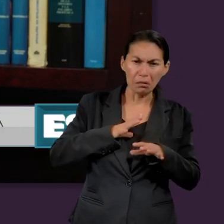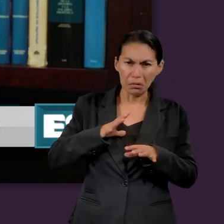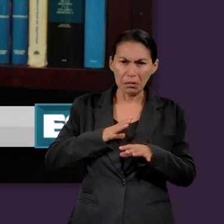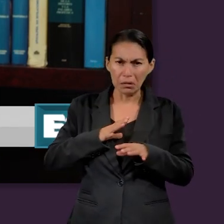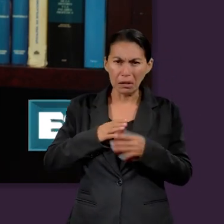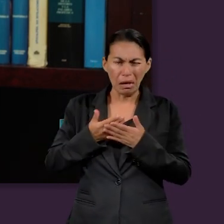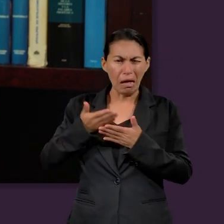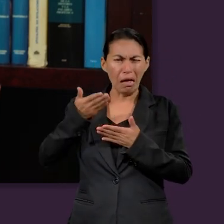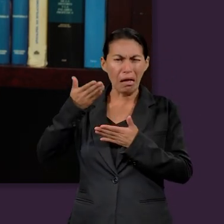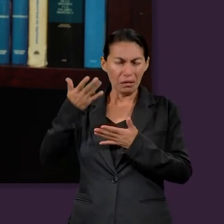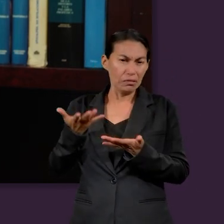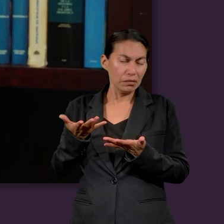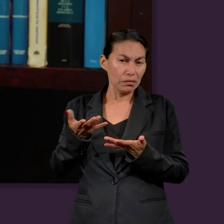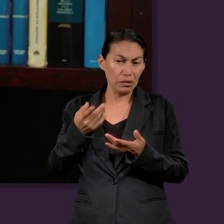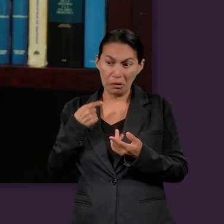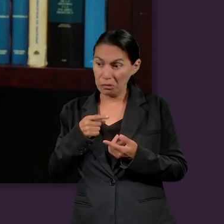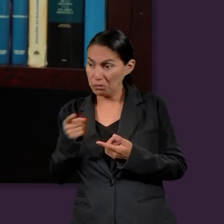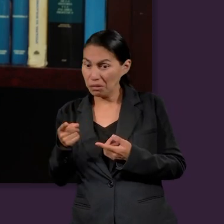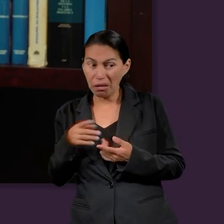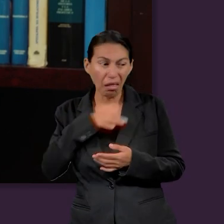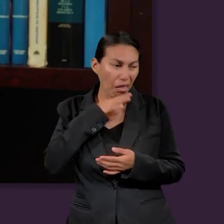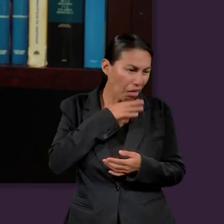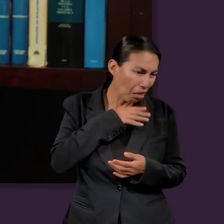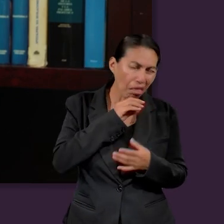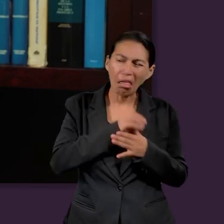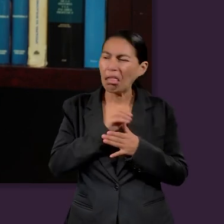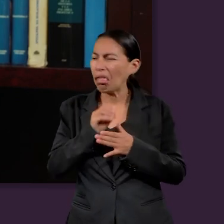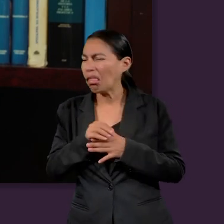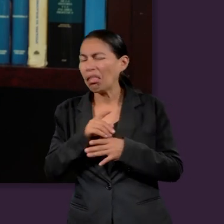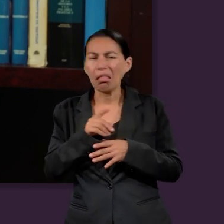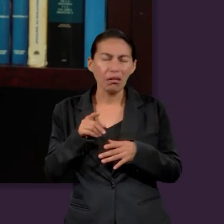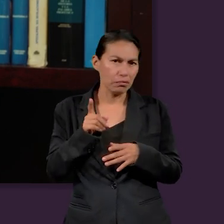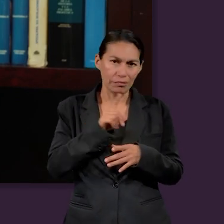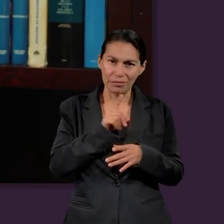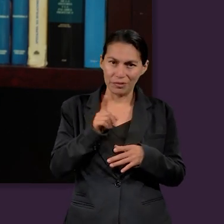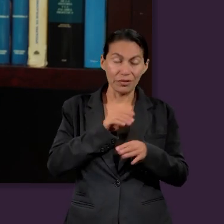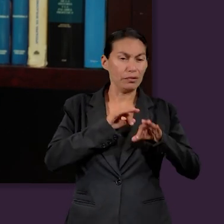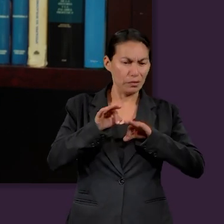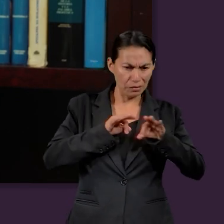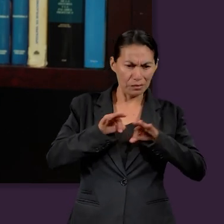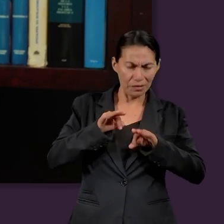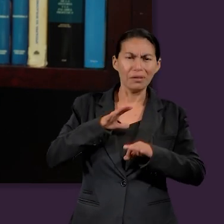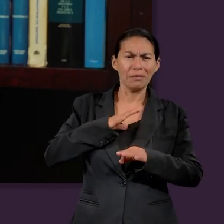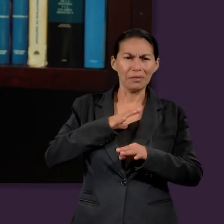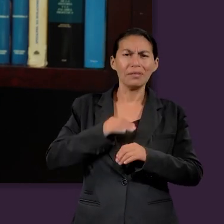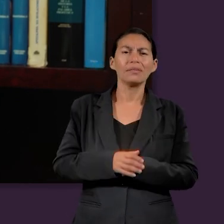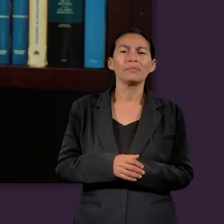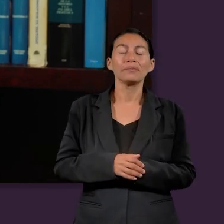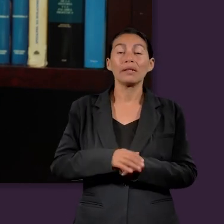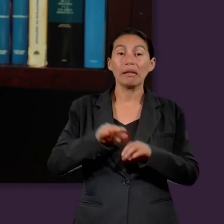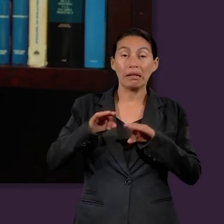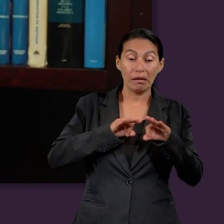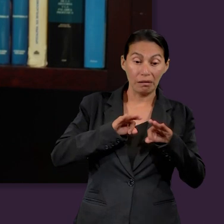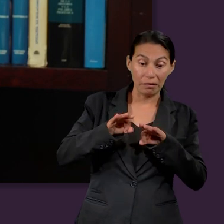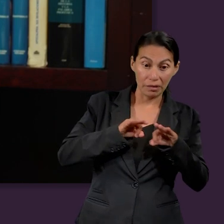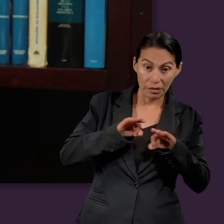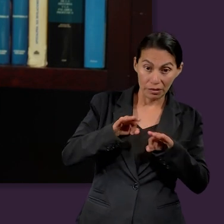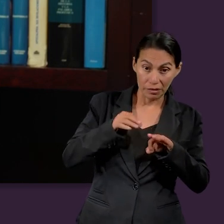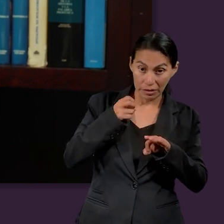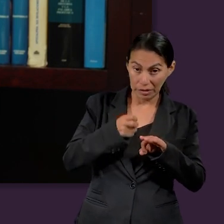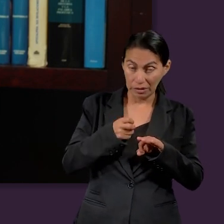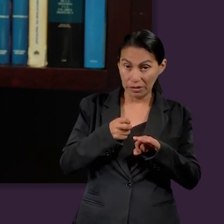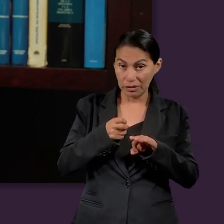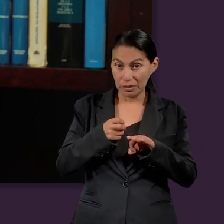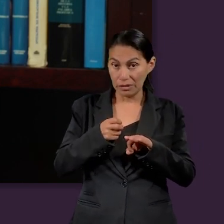No pasaron ociosos, disfrutando las comodidades. ¿Por qué? Porque, lo sabemos, el trabajo